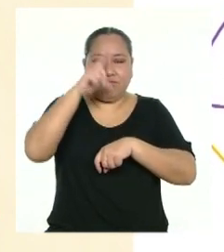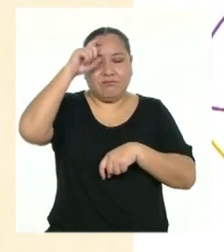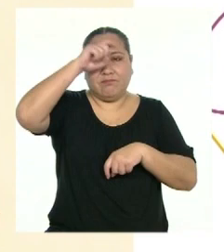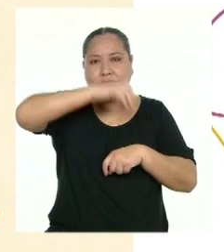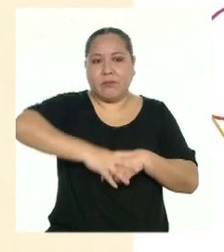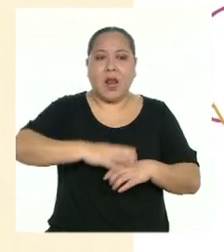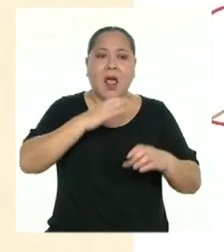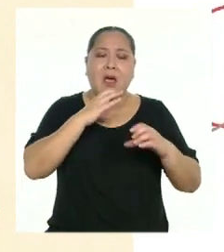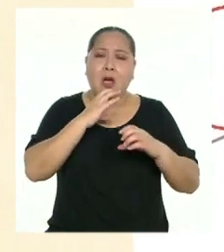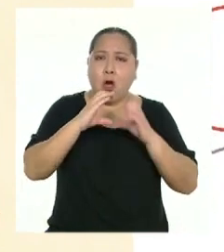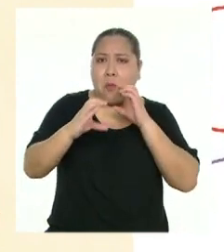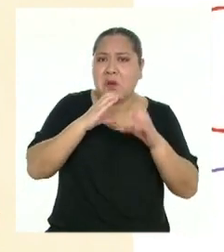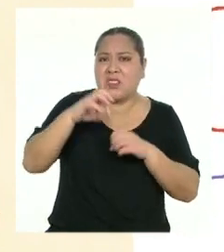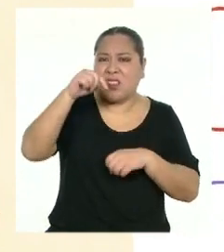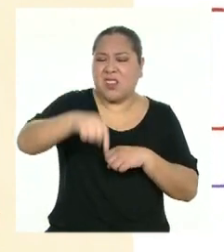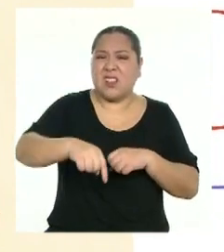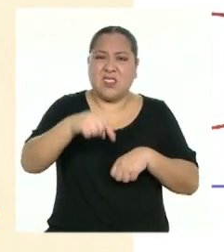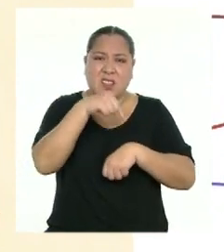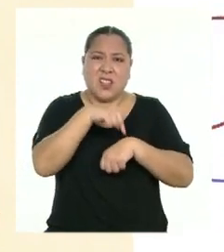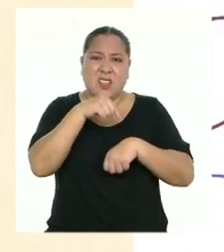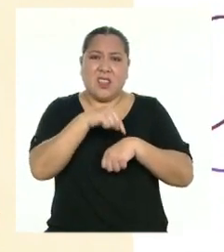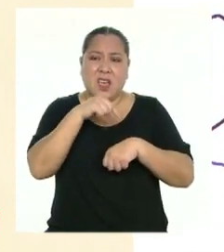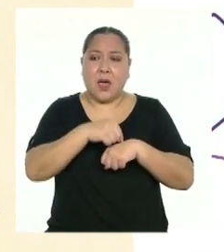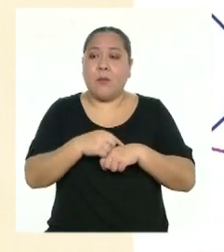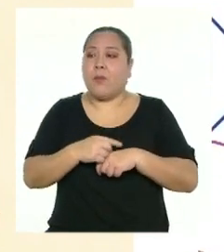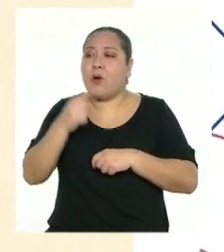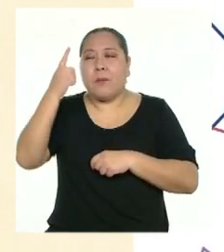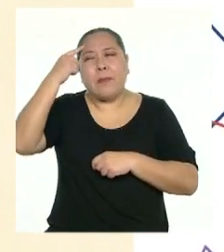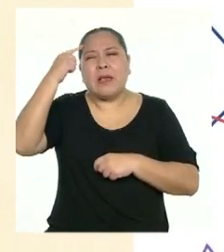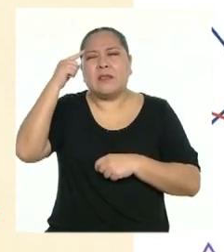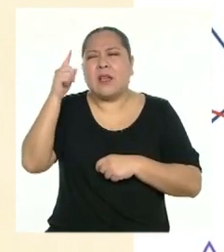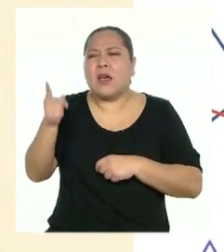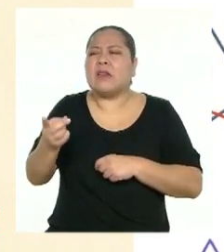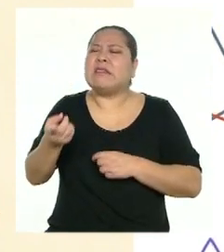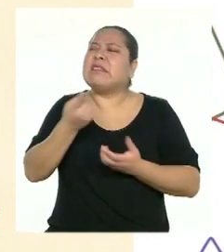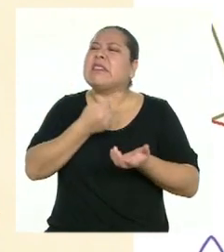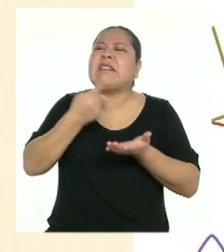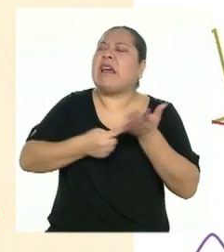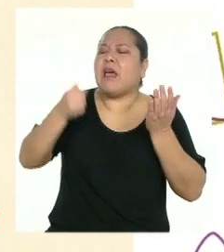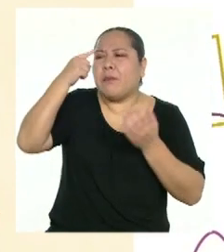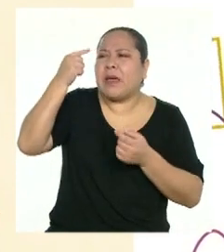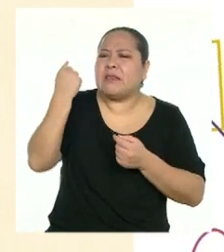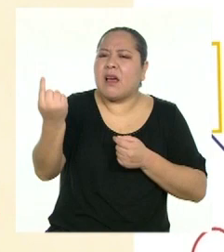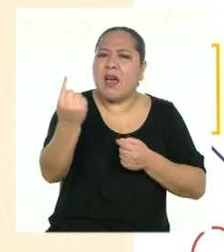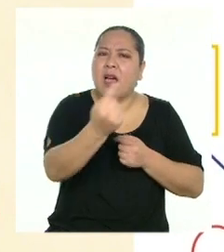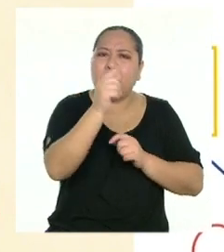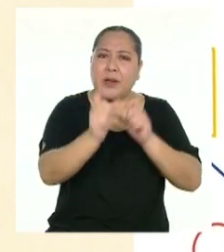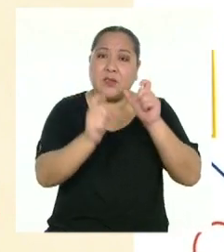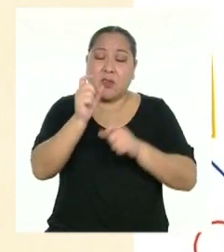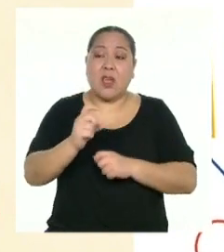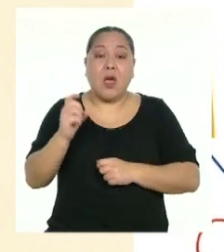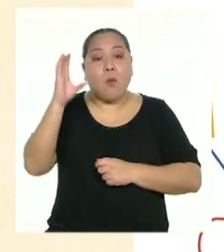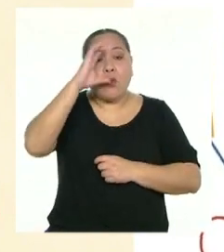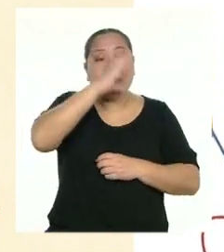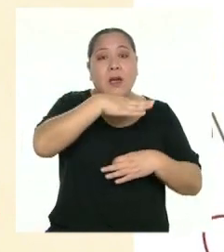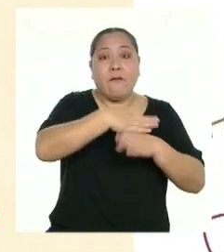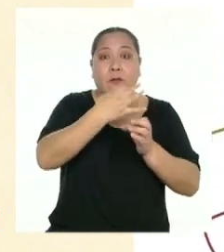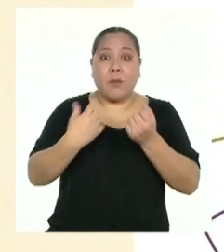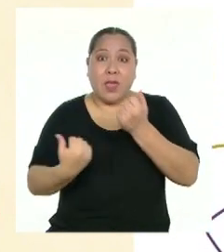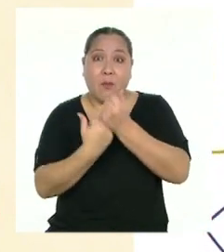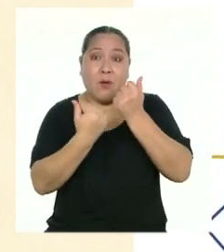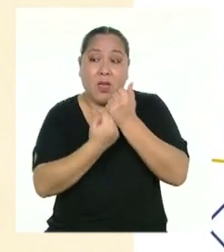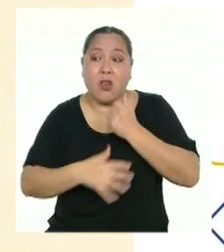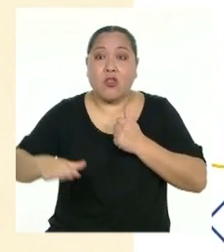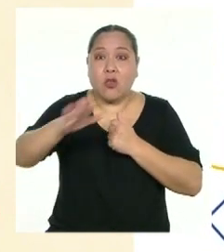y sobre lo que siente cada miembro de la familia nos permitirá entender las necesidades y buscar formas de apoyarnos entre todos. Recuerda que